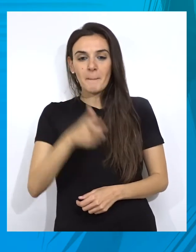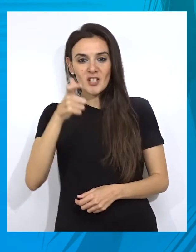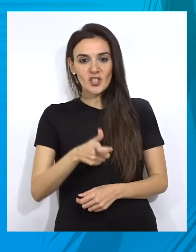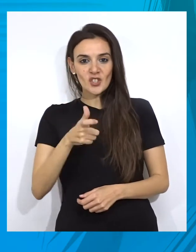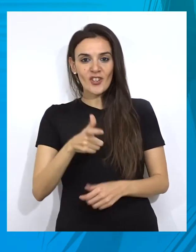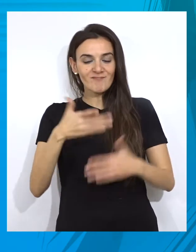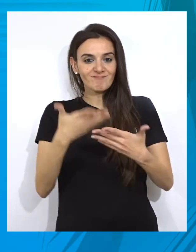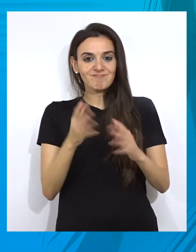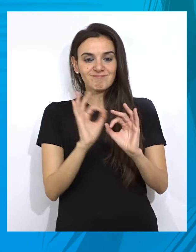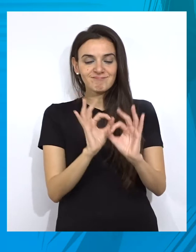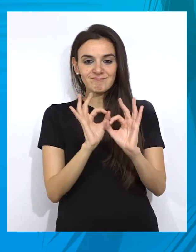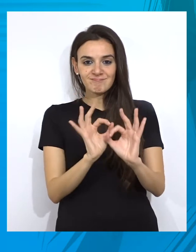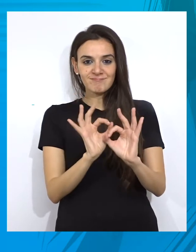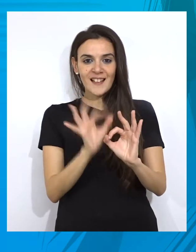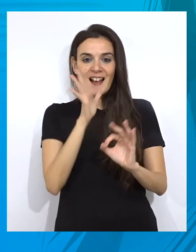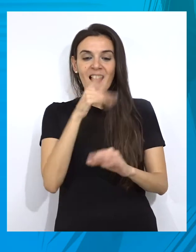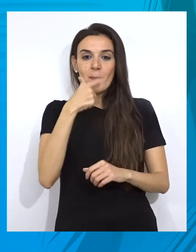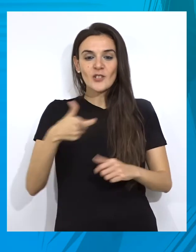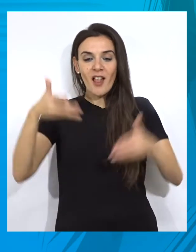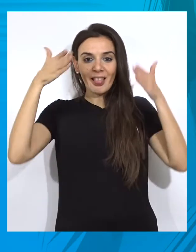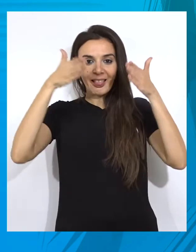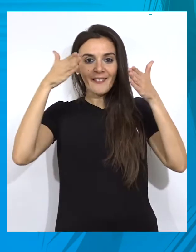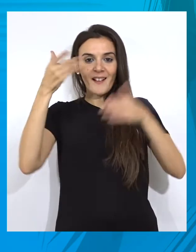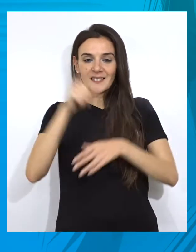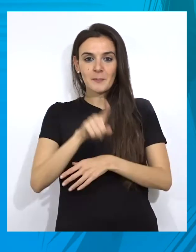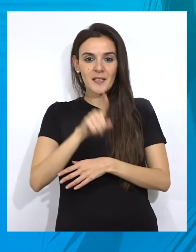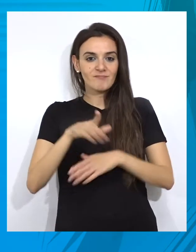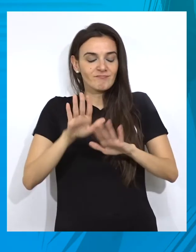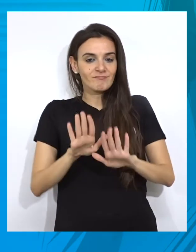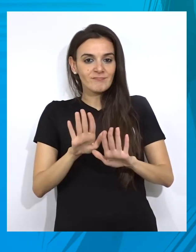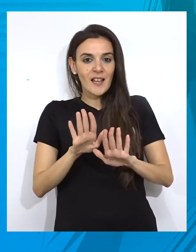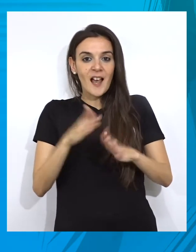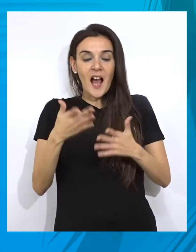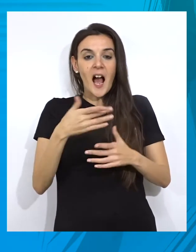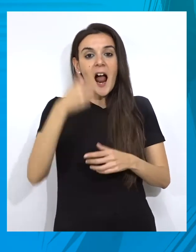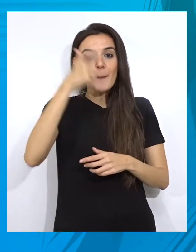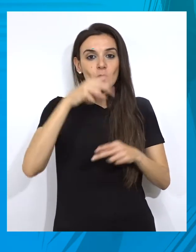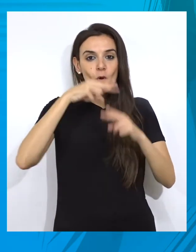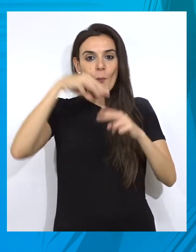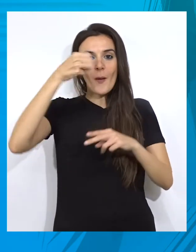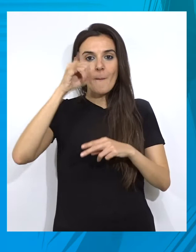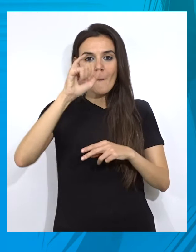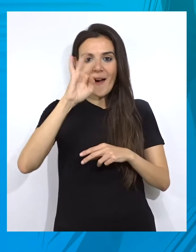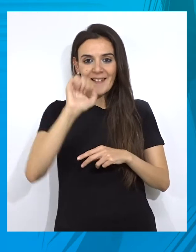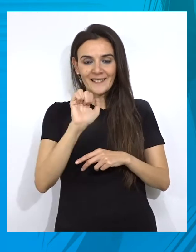va dirigida, no a mí, sino a Maite Alayso.